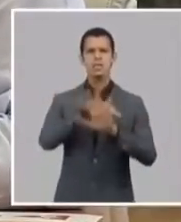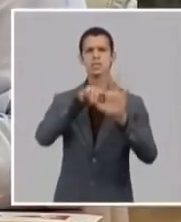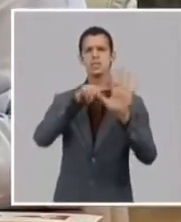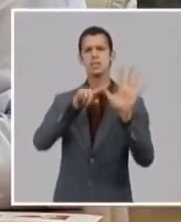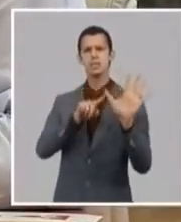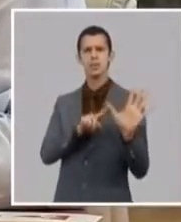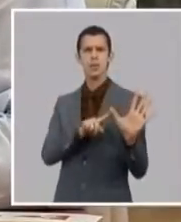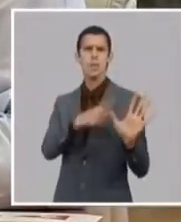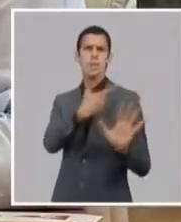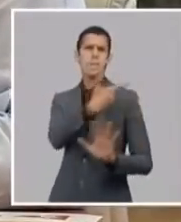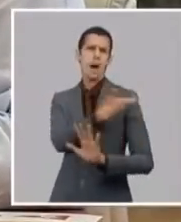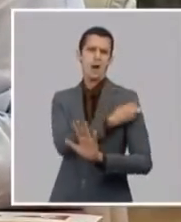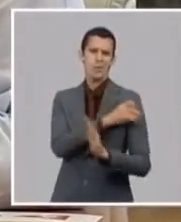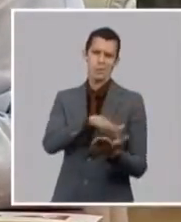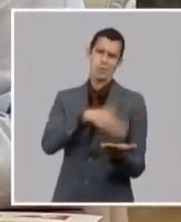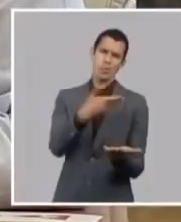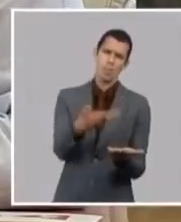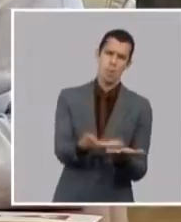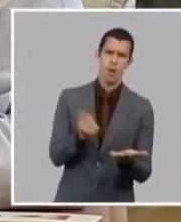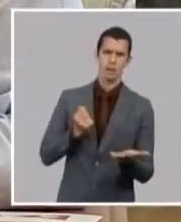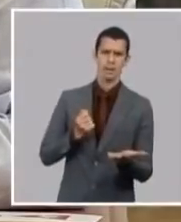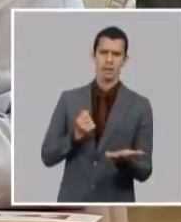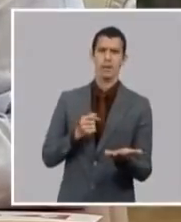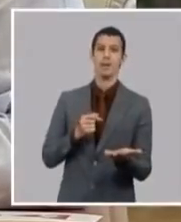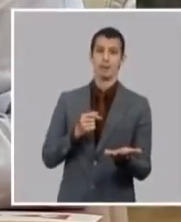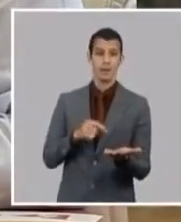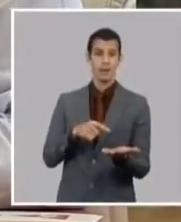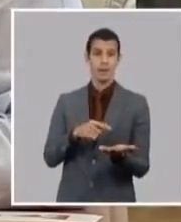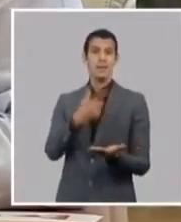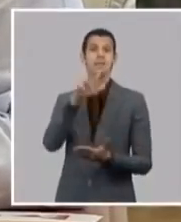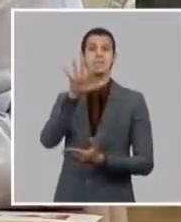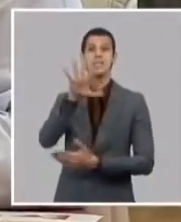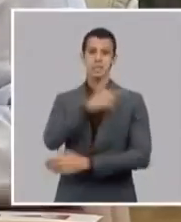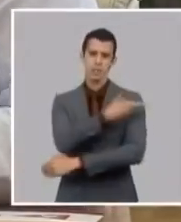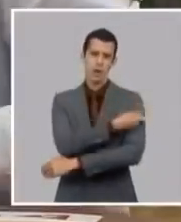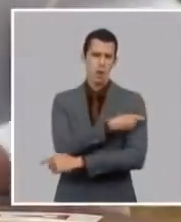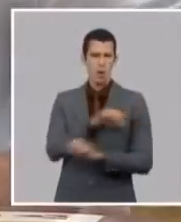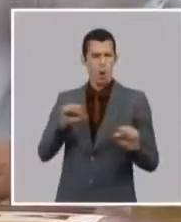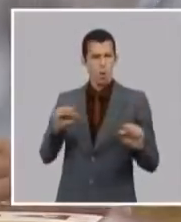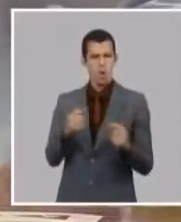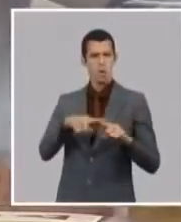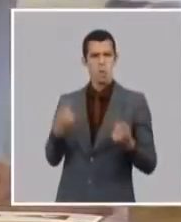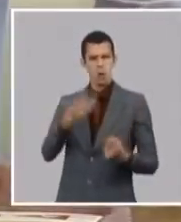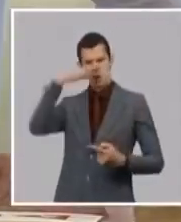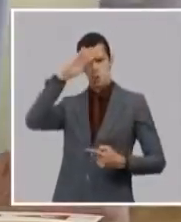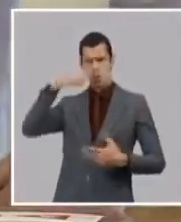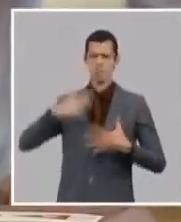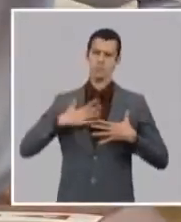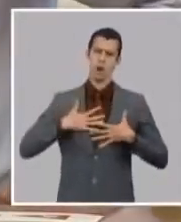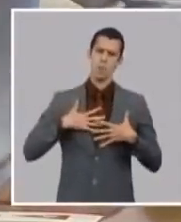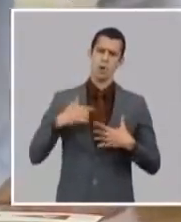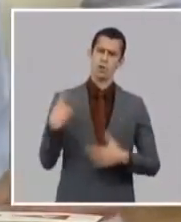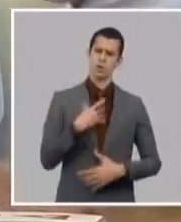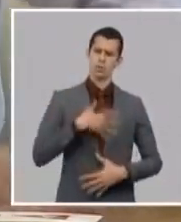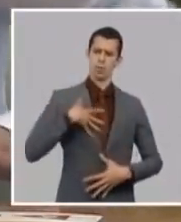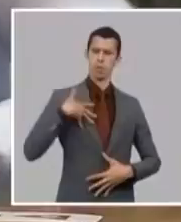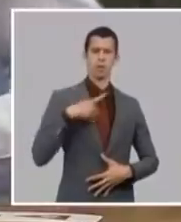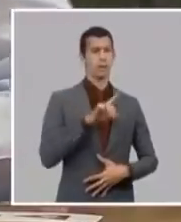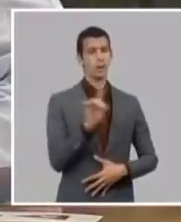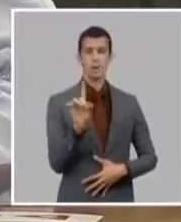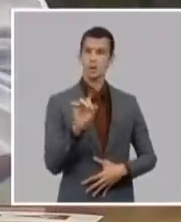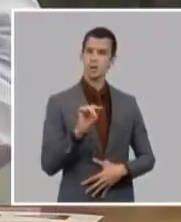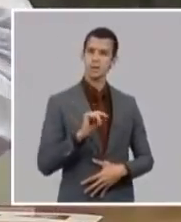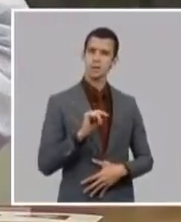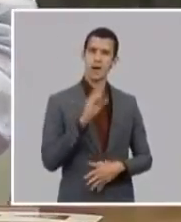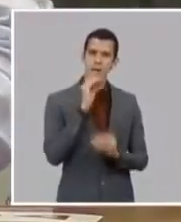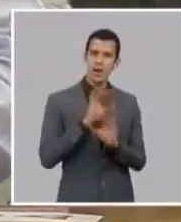tremendo pero porque nos vimos obligados a buscar los cinco candidatos vacunales sencillamente en primer lugar porque no teníamos